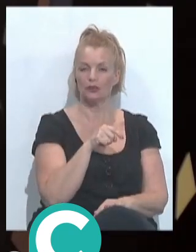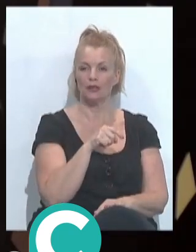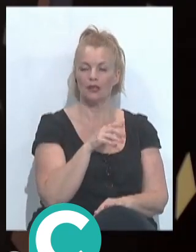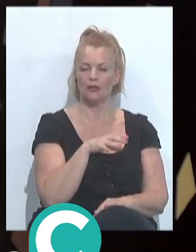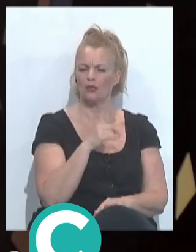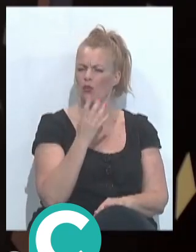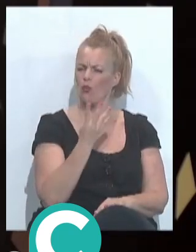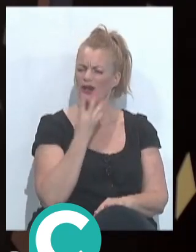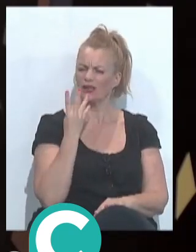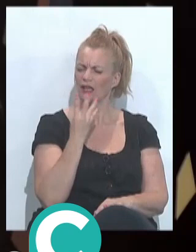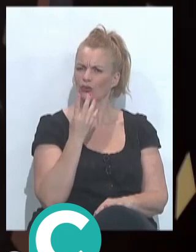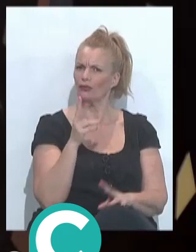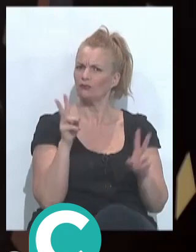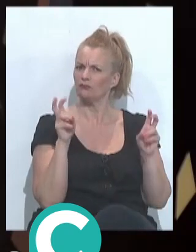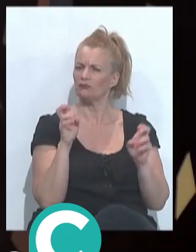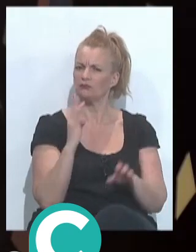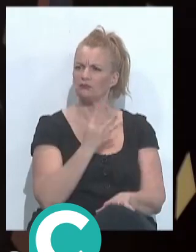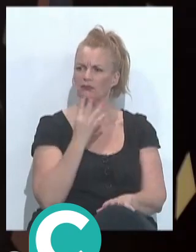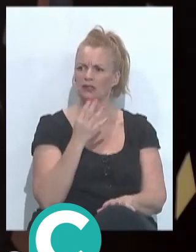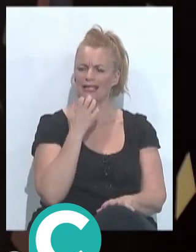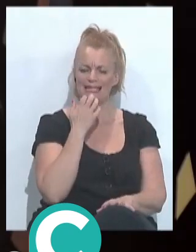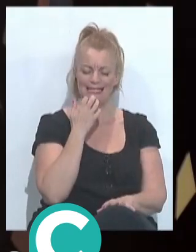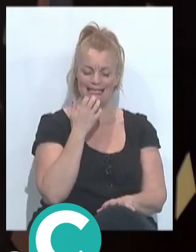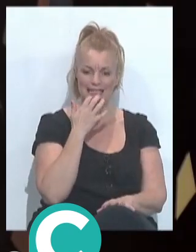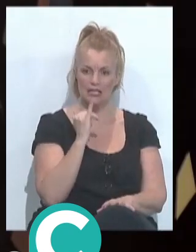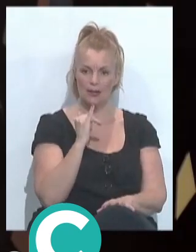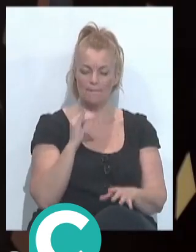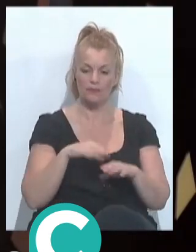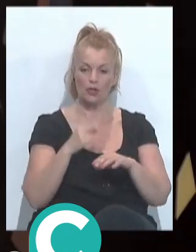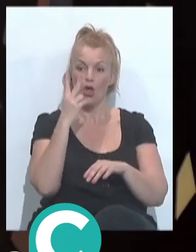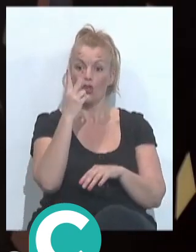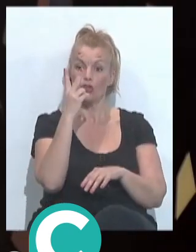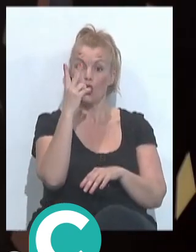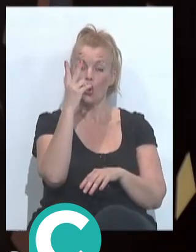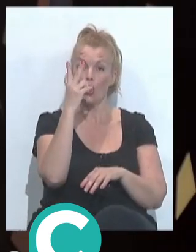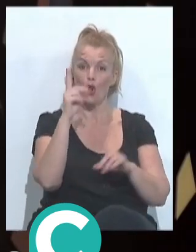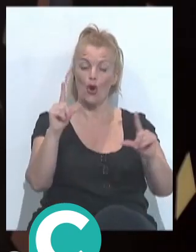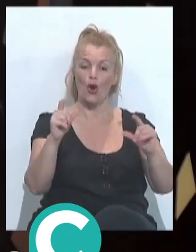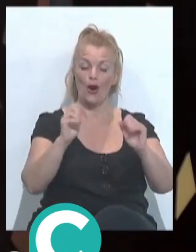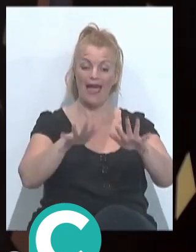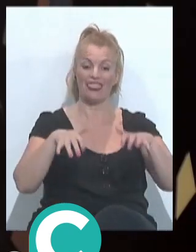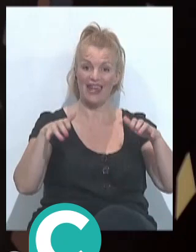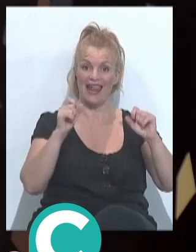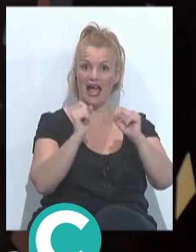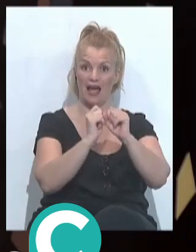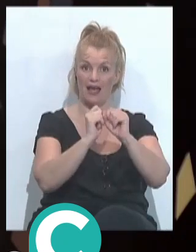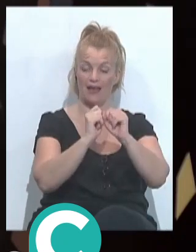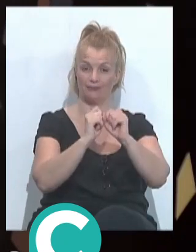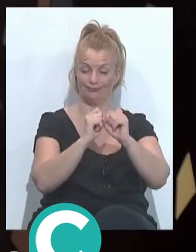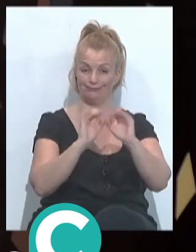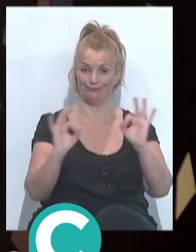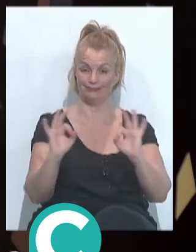de un cuarteto que era si aparecía en escena más de dos personas o si se quedaba solo